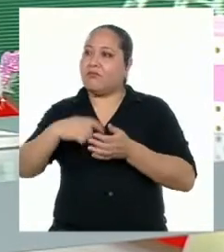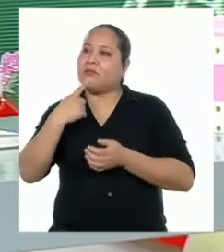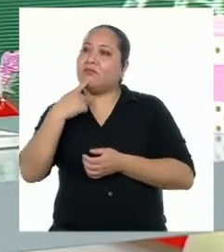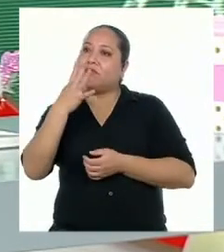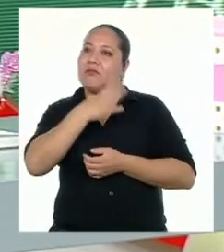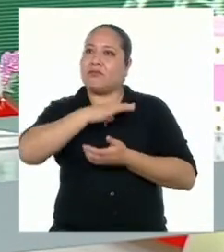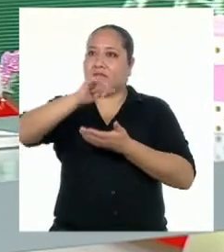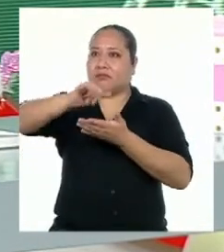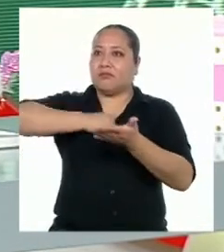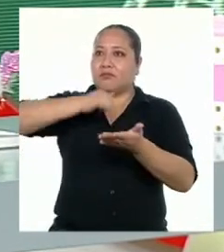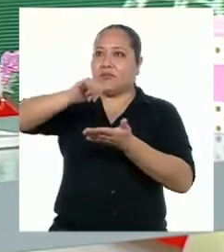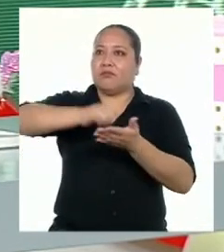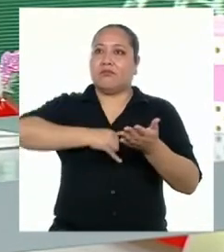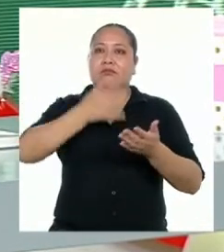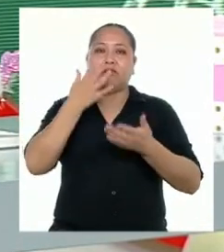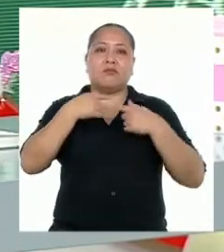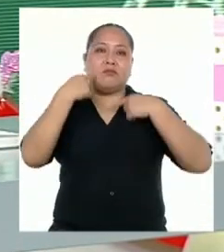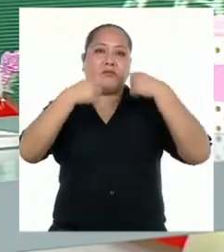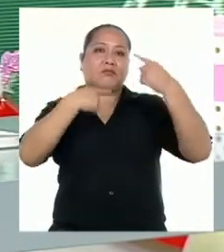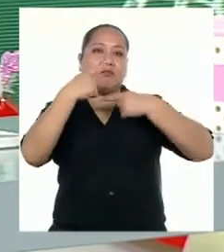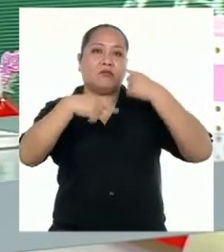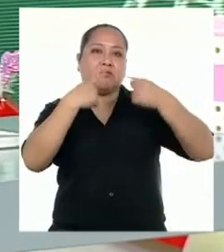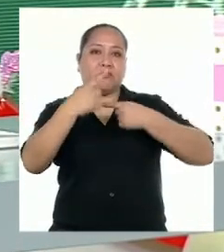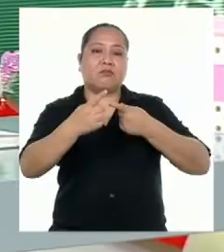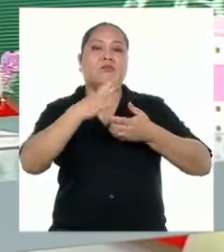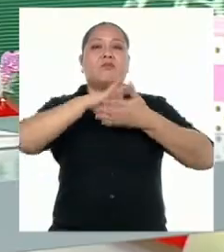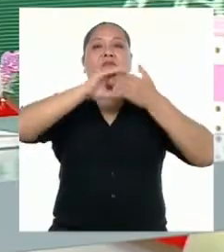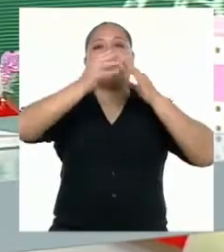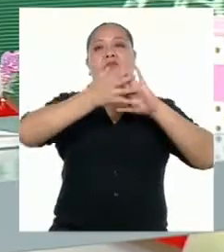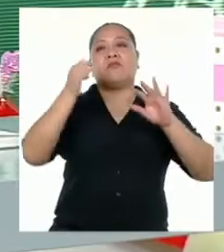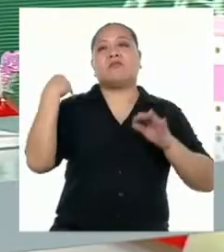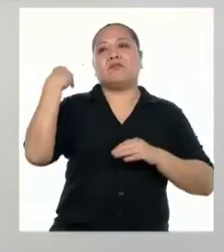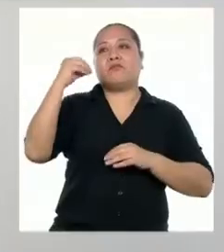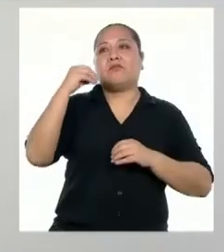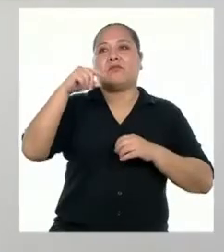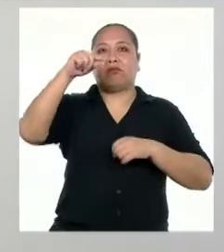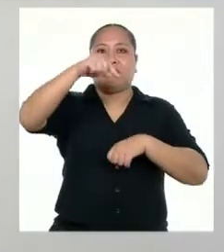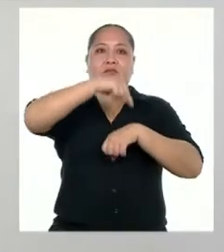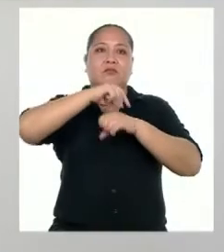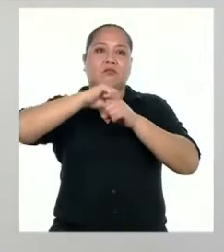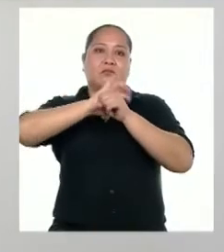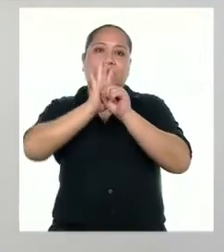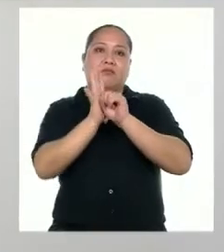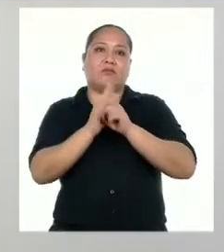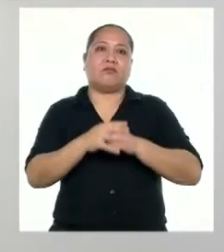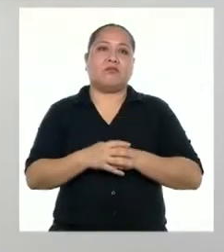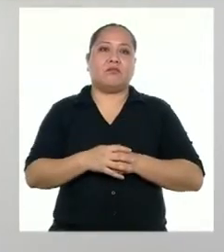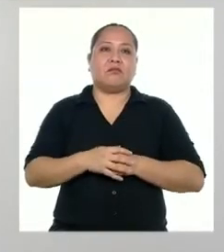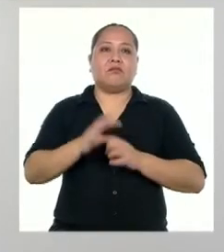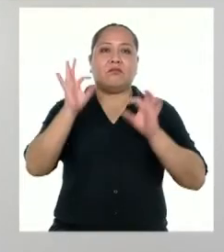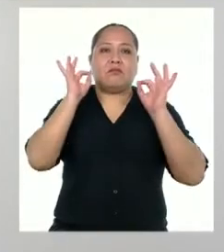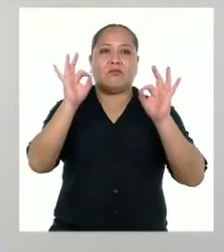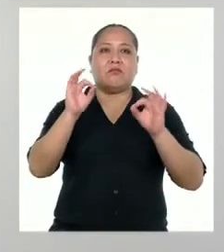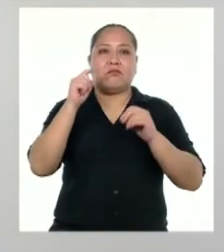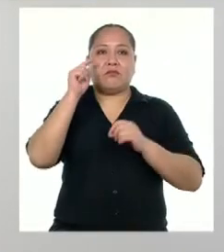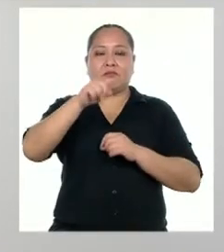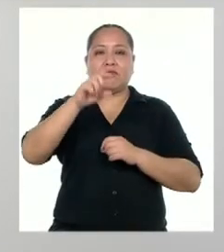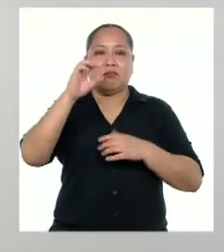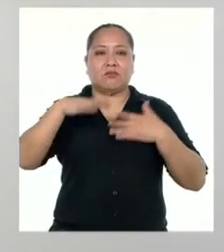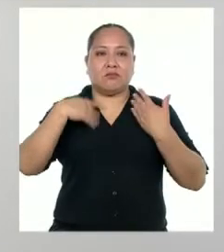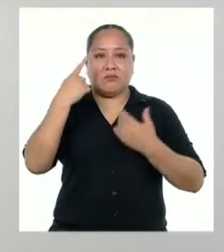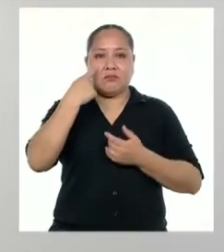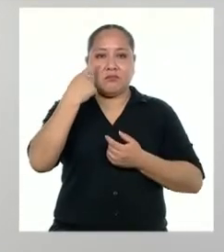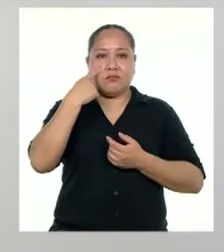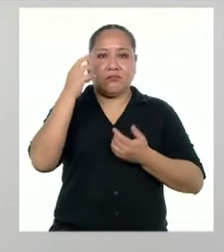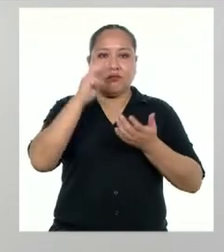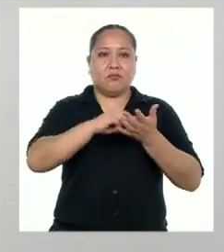manden. Se podría llamar Relatos Juveniles Pandémicos o algo por ahí. ¡Genial! Así podríamos conocer más